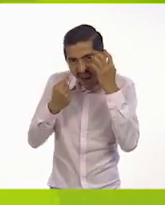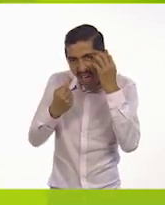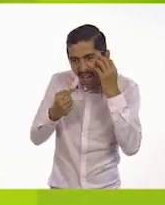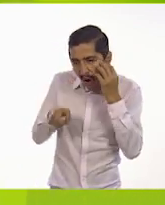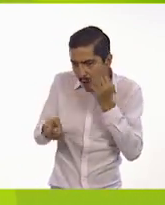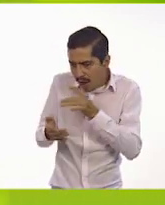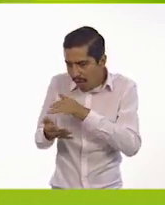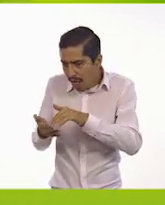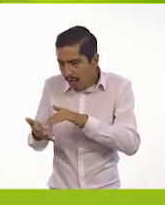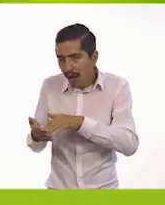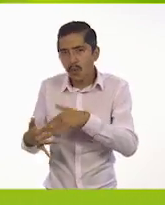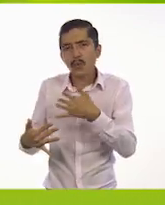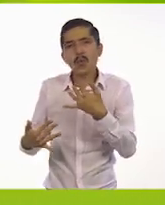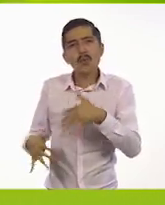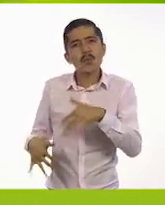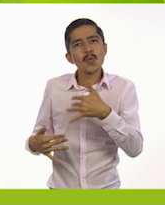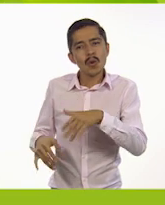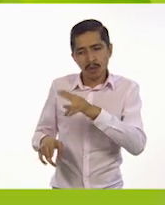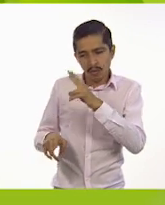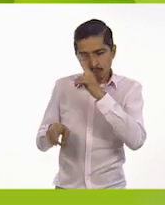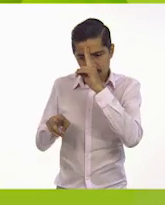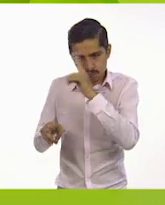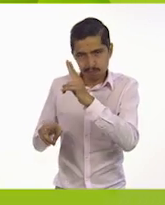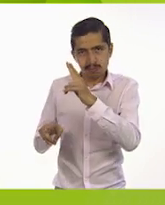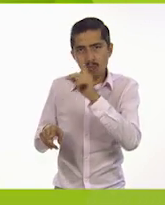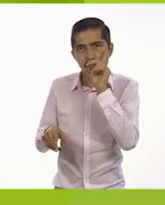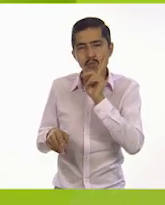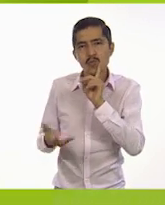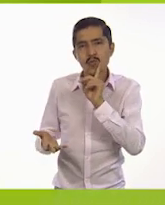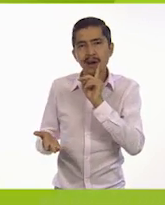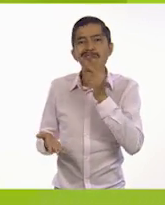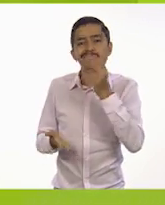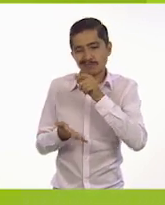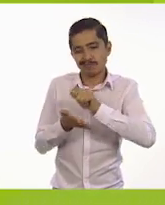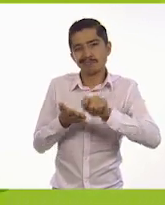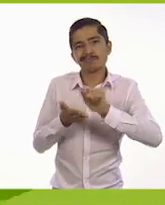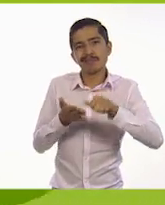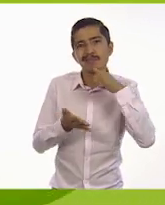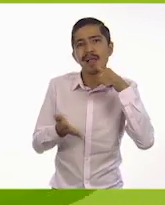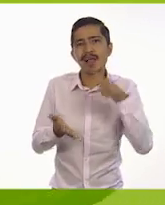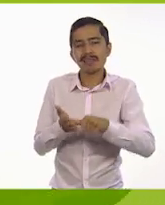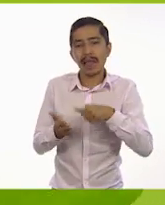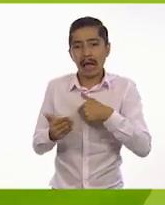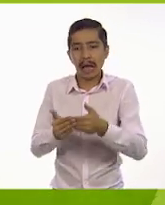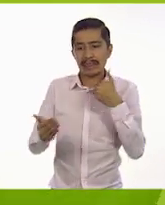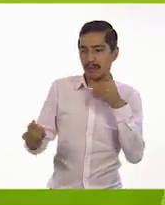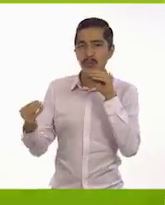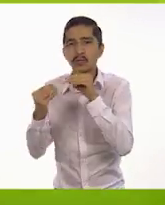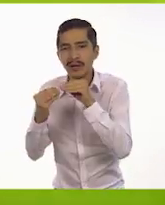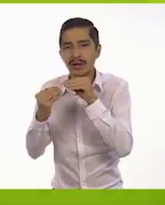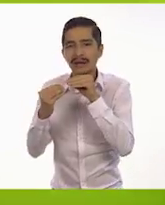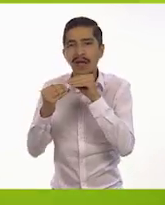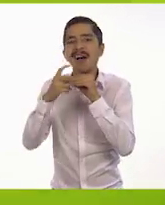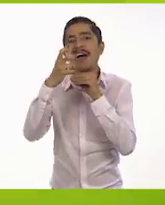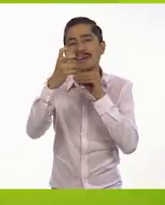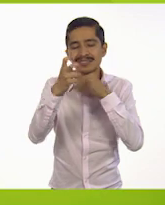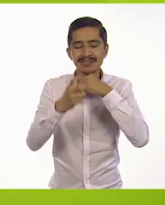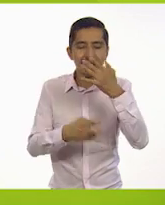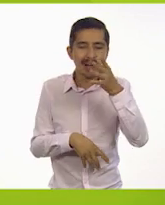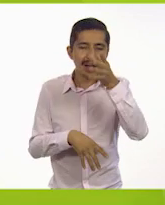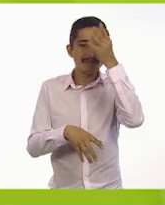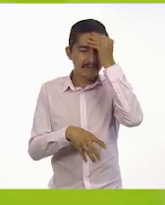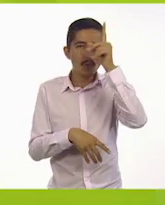que lee es una dama. Y a una dama se le escriben cartas antes de besarla. Eso lo había aprendido de un